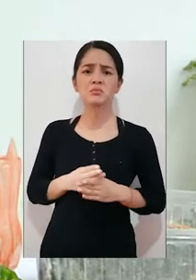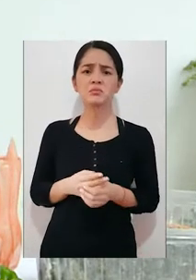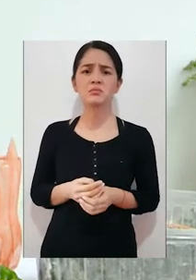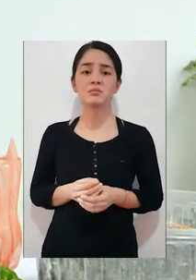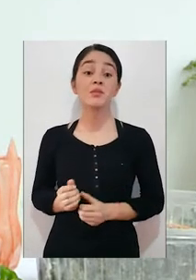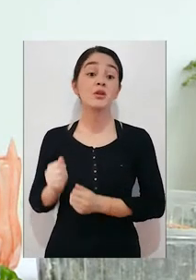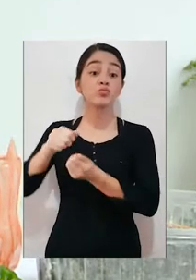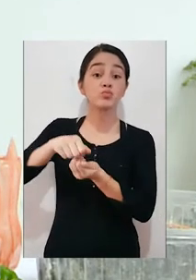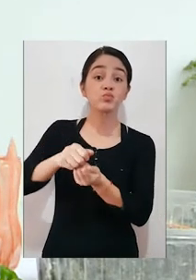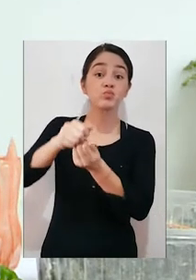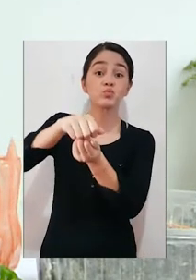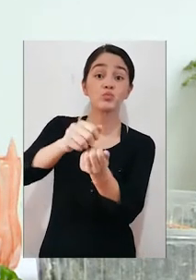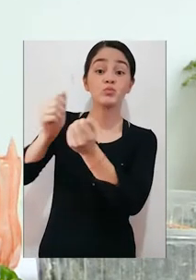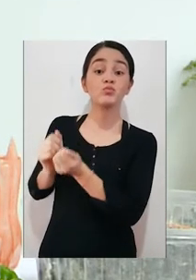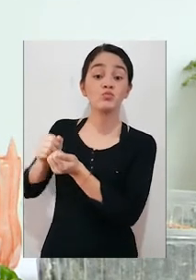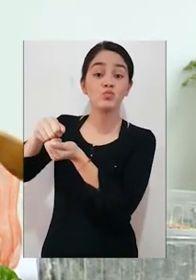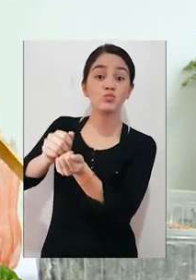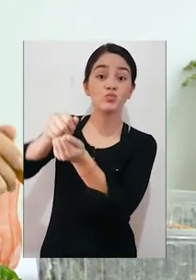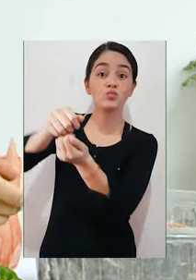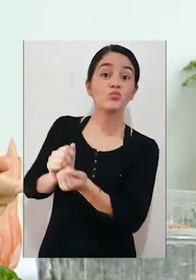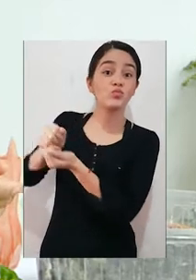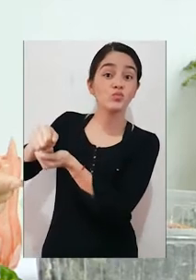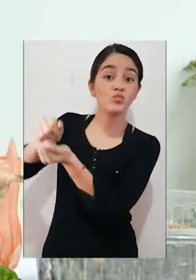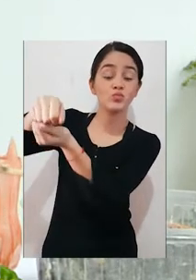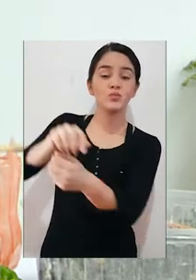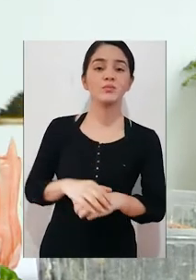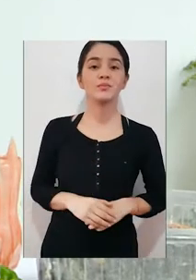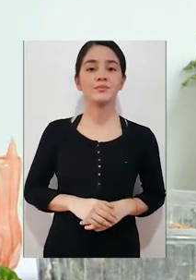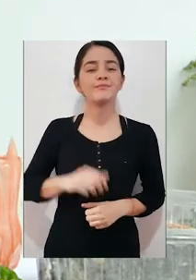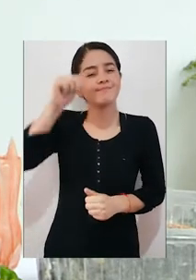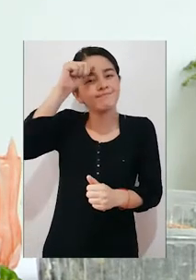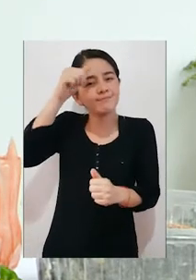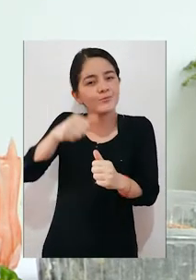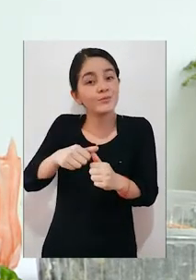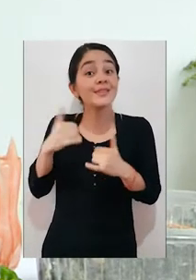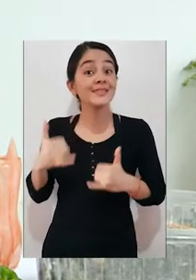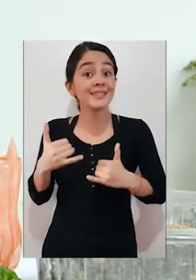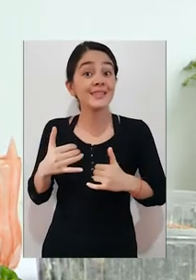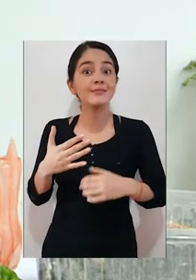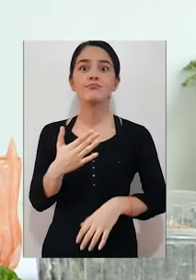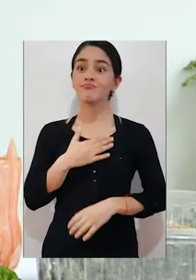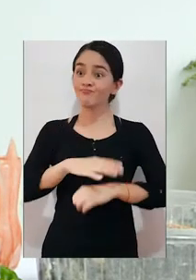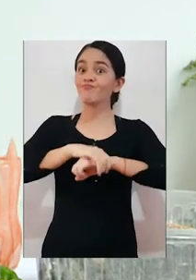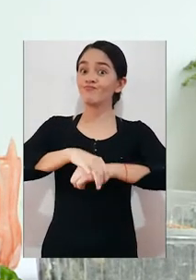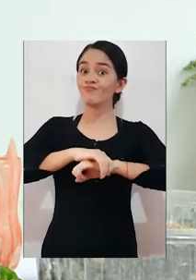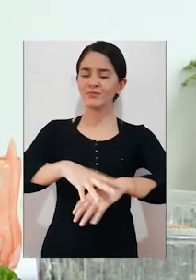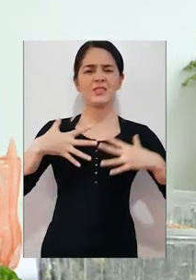rellenar todos los pasos recuerden que ya nuestra tierra tiene